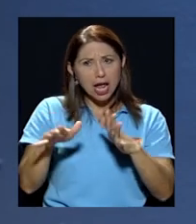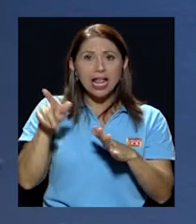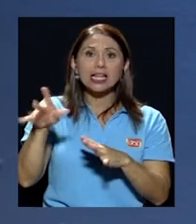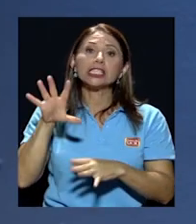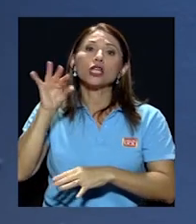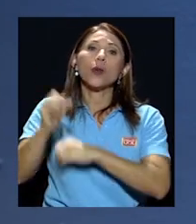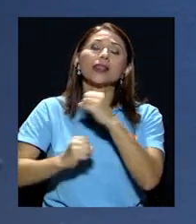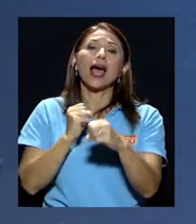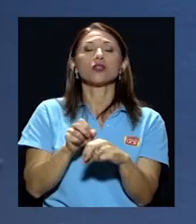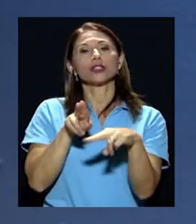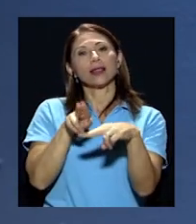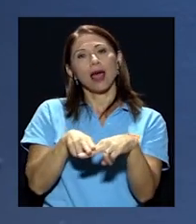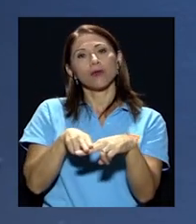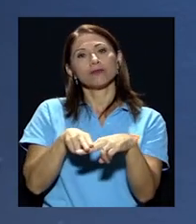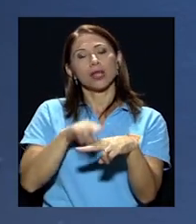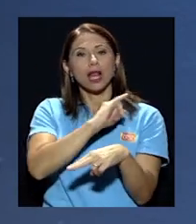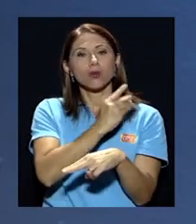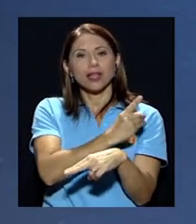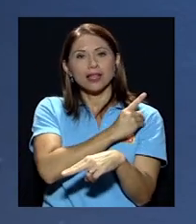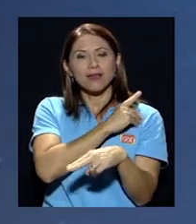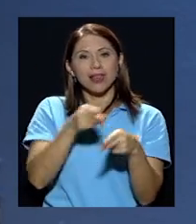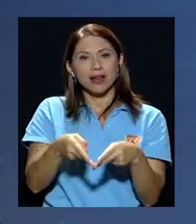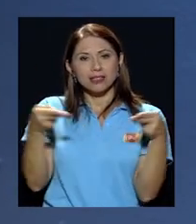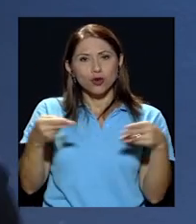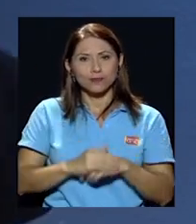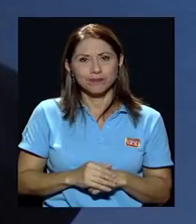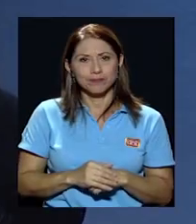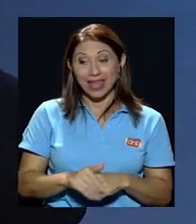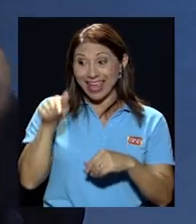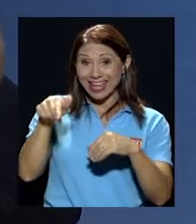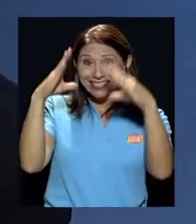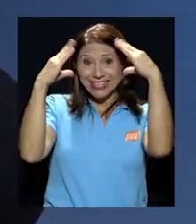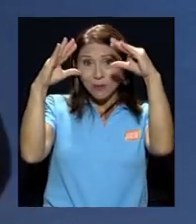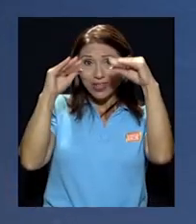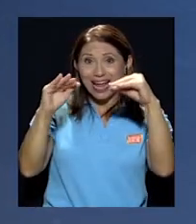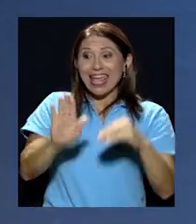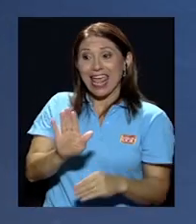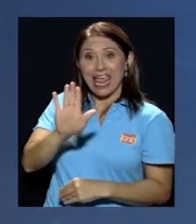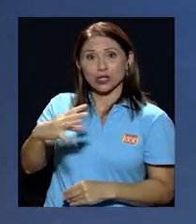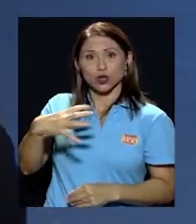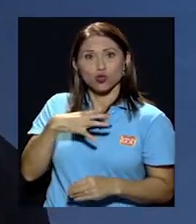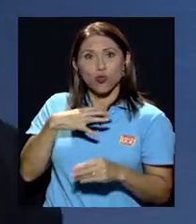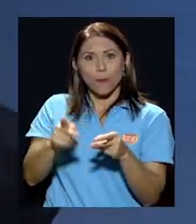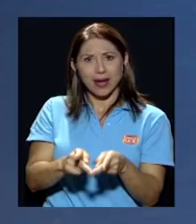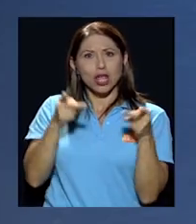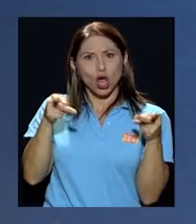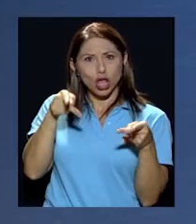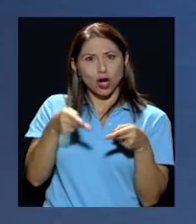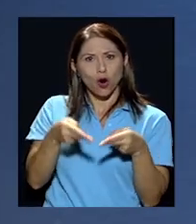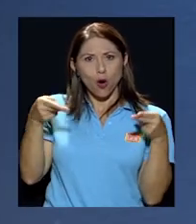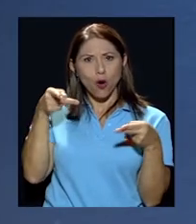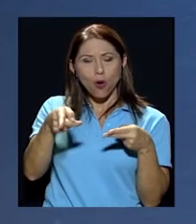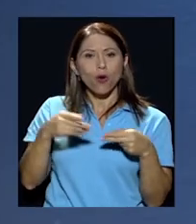en la junta directiva de la Nación en ese reportaje en su periódico en su periódico